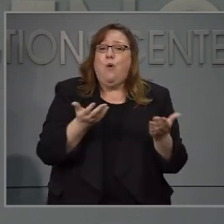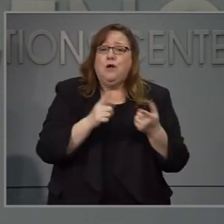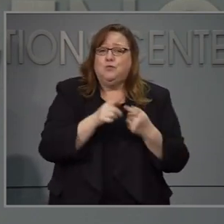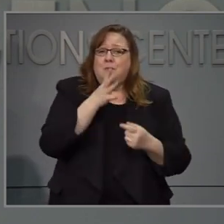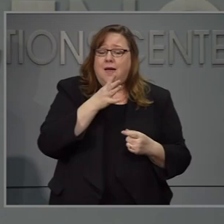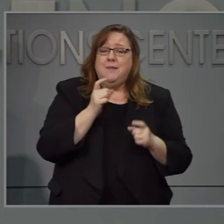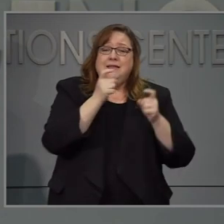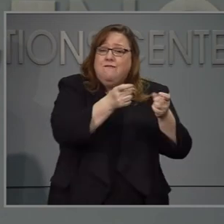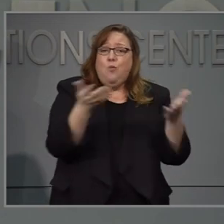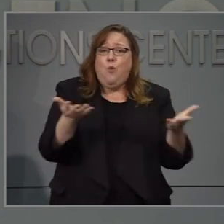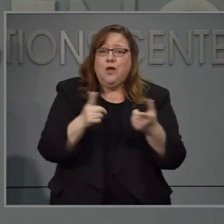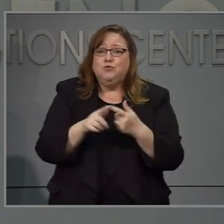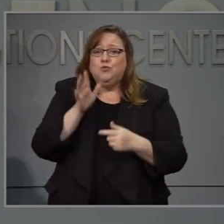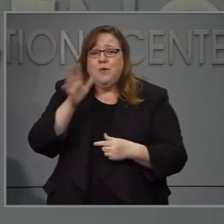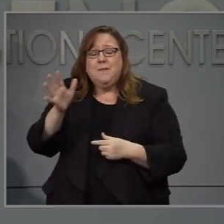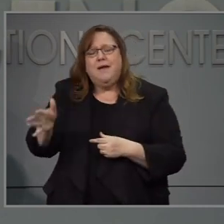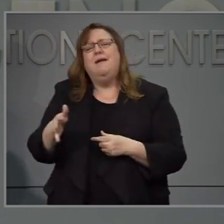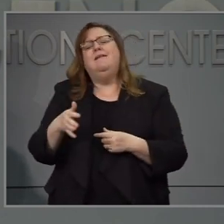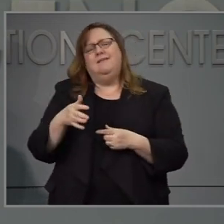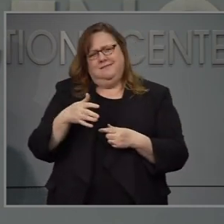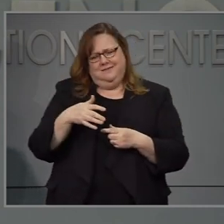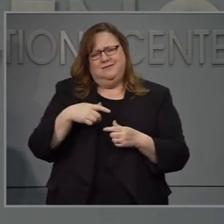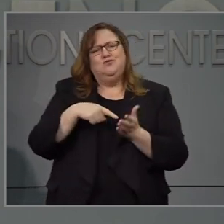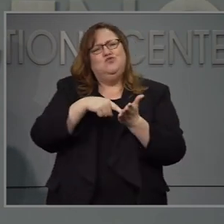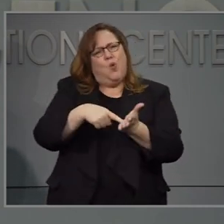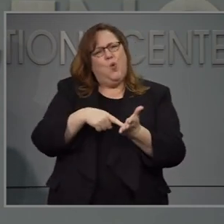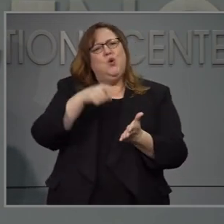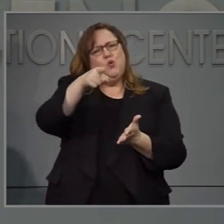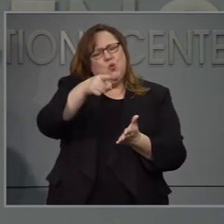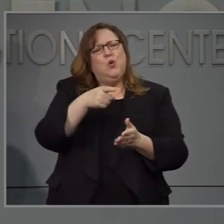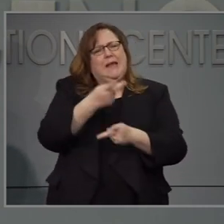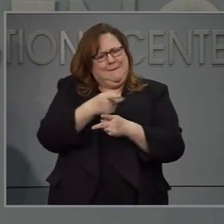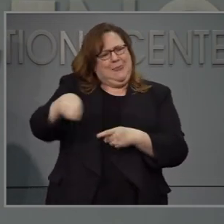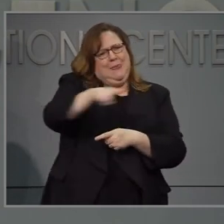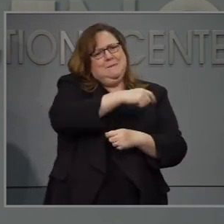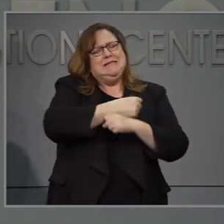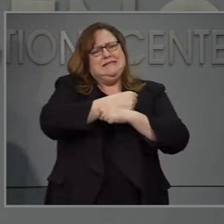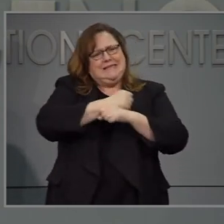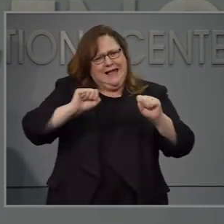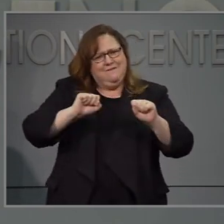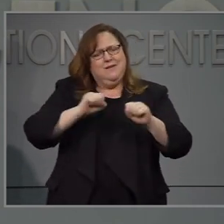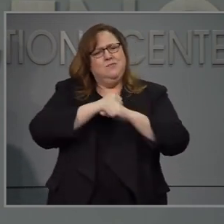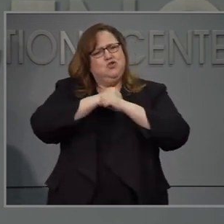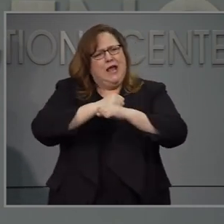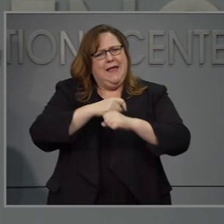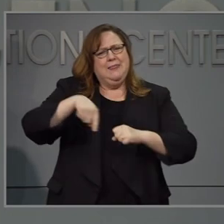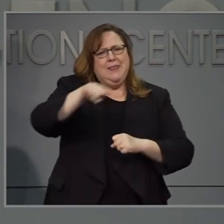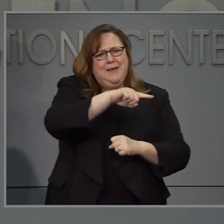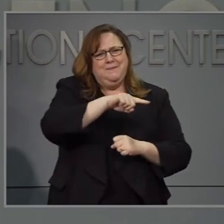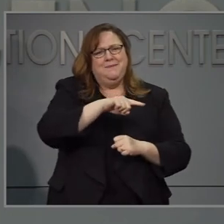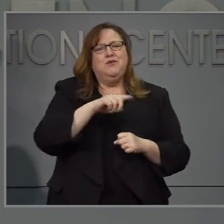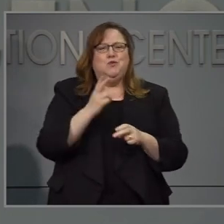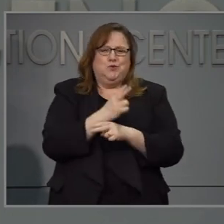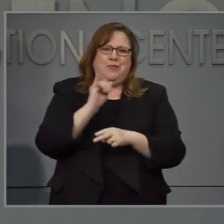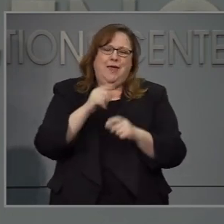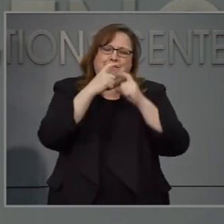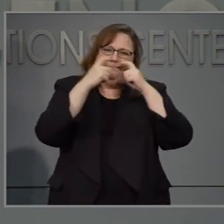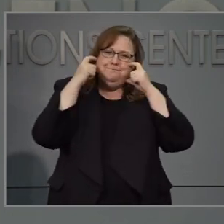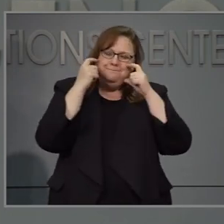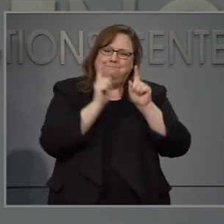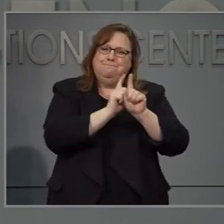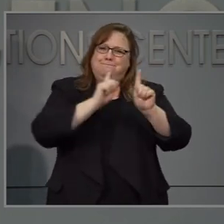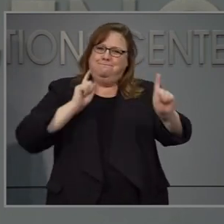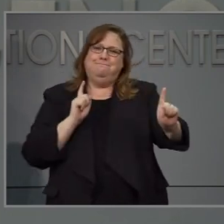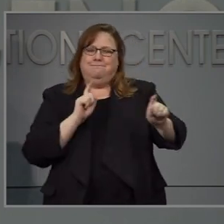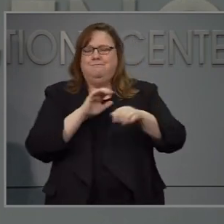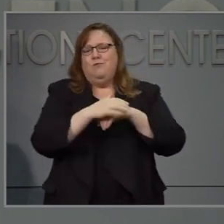que pueden darle a sus madres o abuelas es que ella sepan que ustedes están protegiendo a los que los rodean. Les deseo a todas feliz Día